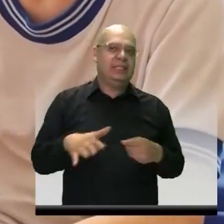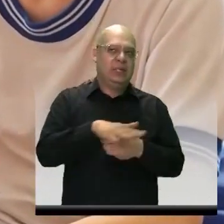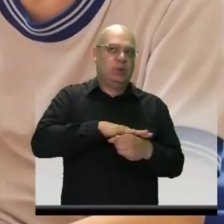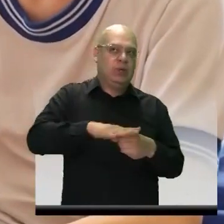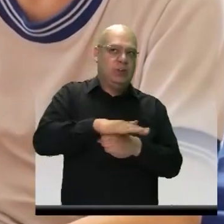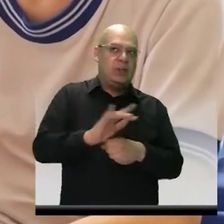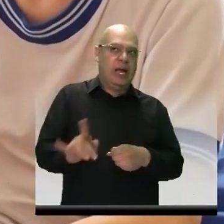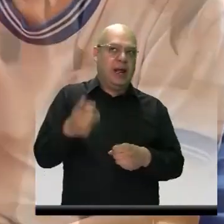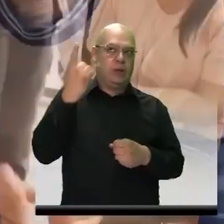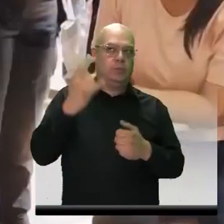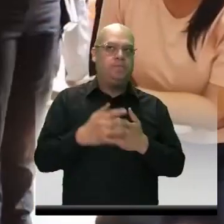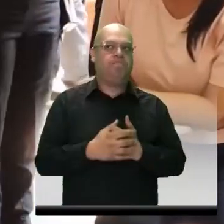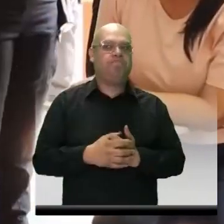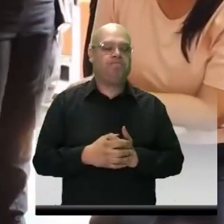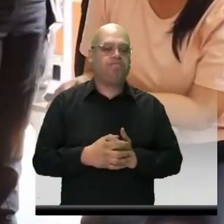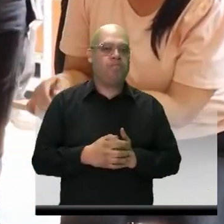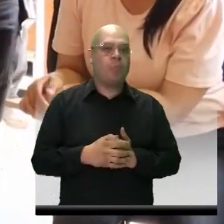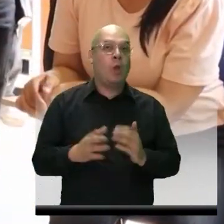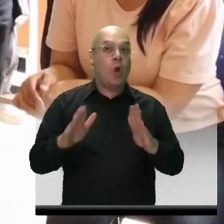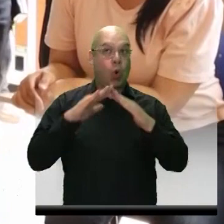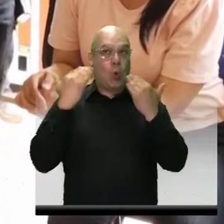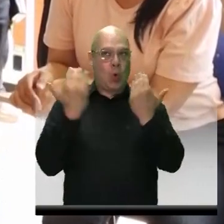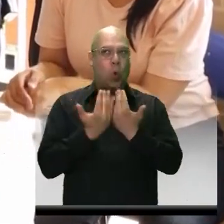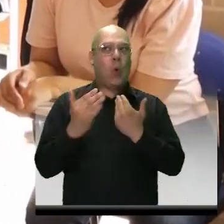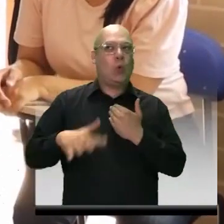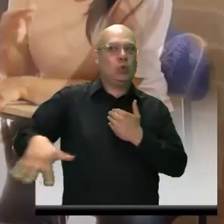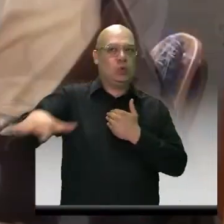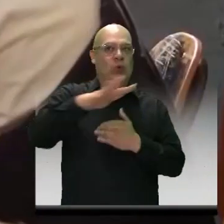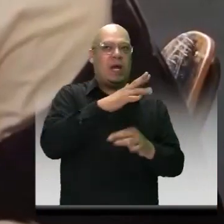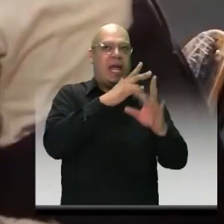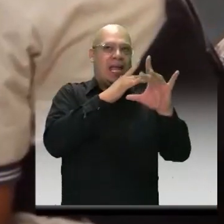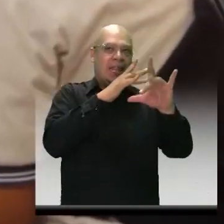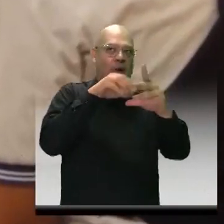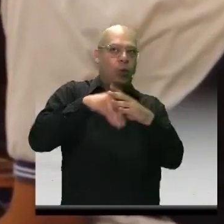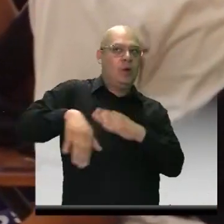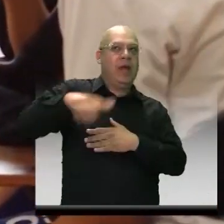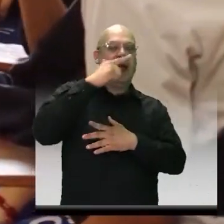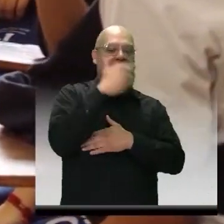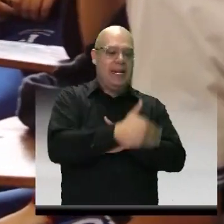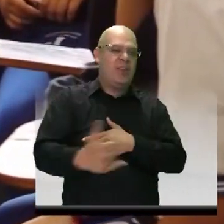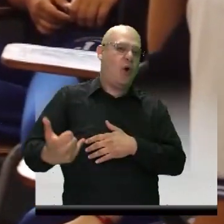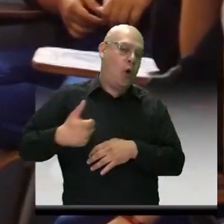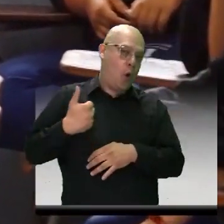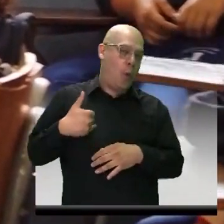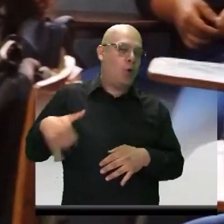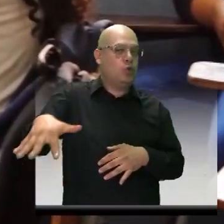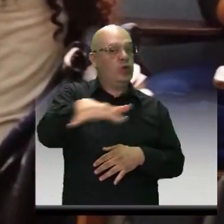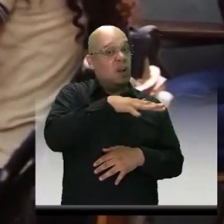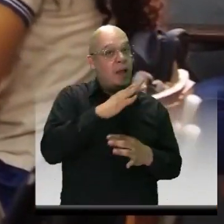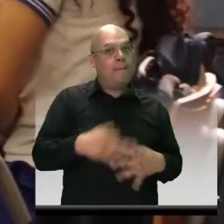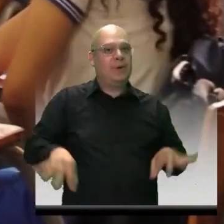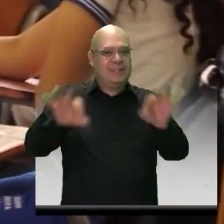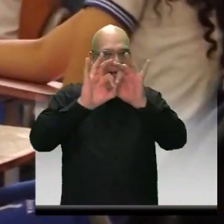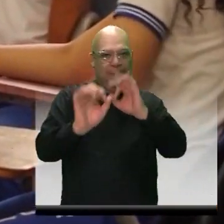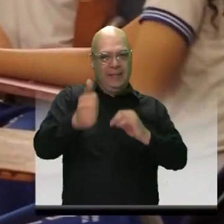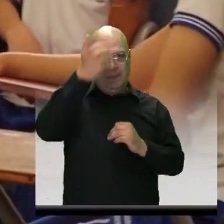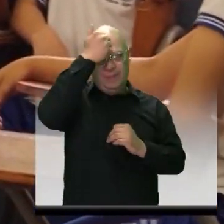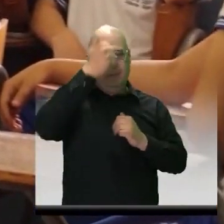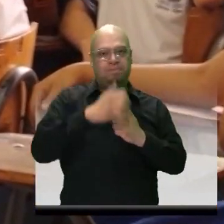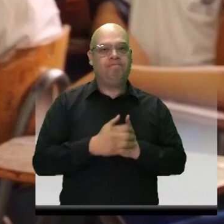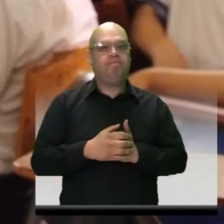En las instituciones educativas de Itagüí, el bienestar y el futuro de los niñas, niñas y jóvenes son nuestra prioridad. Por eso